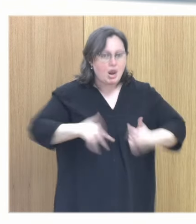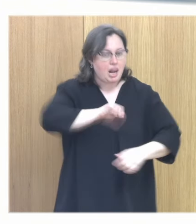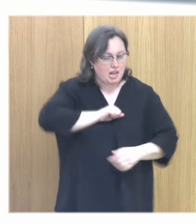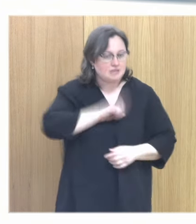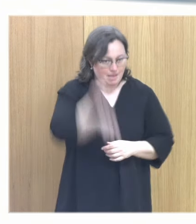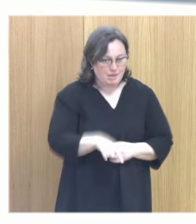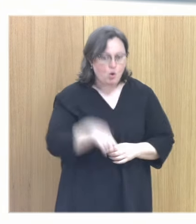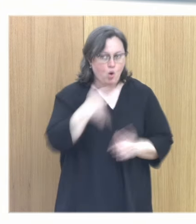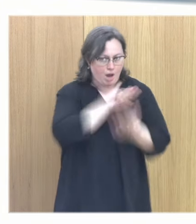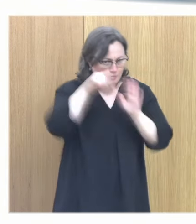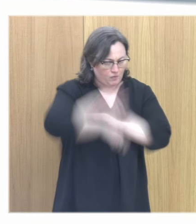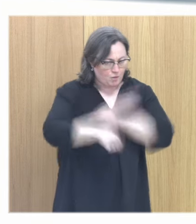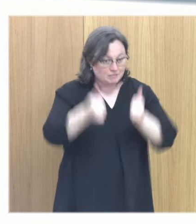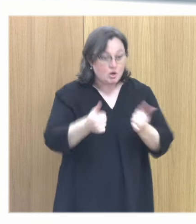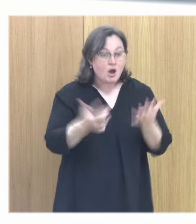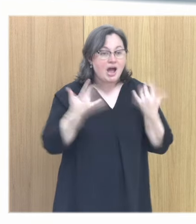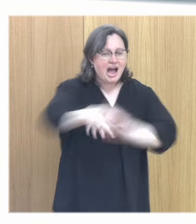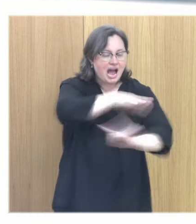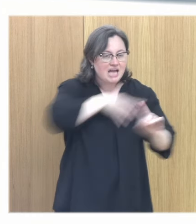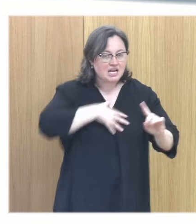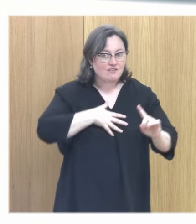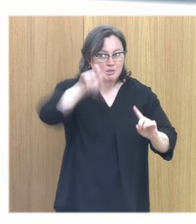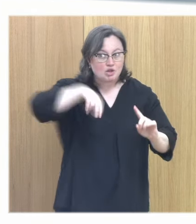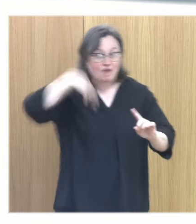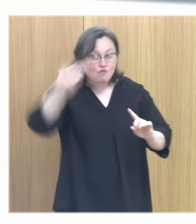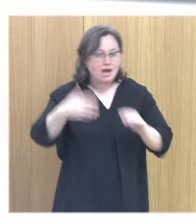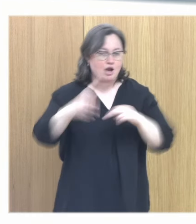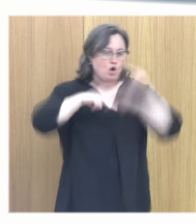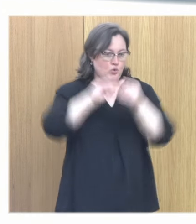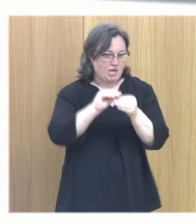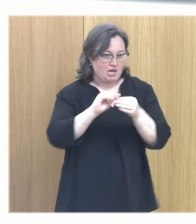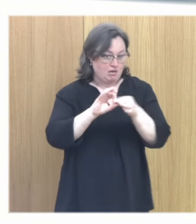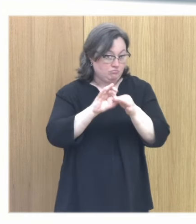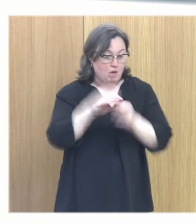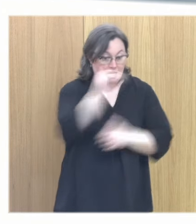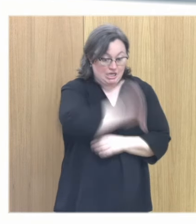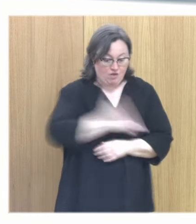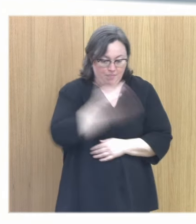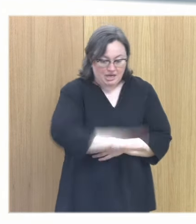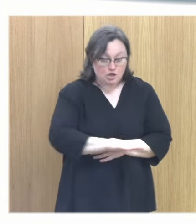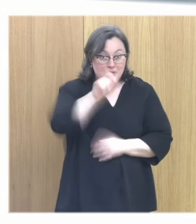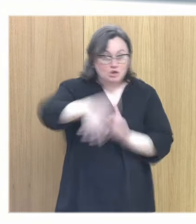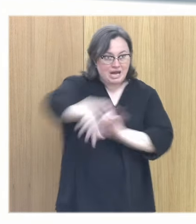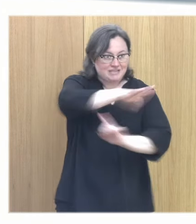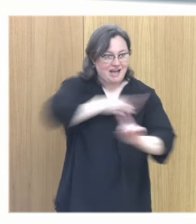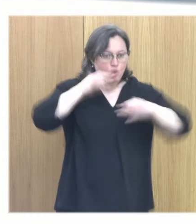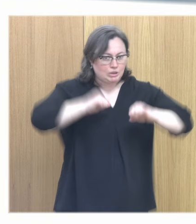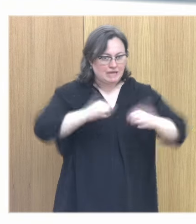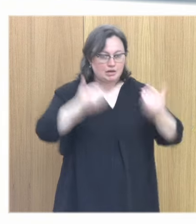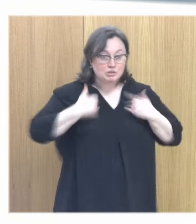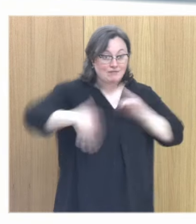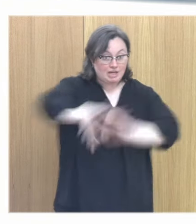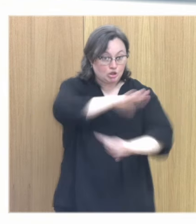volveremos. Y además es un aire que está construido por otras personas. Cuando uno es niño o niña son las personas adultas responsables